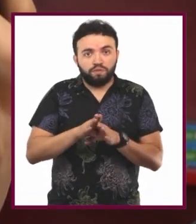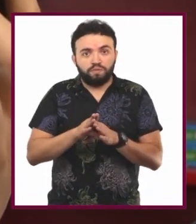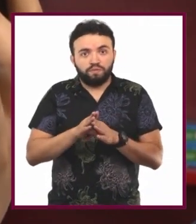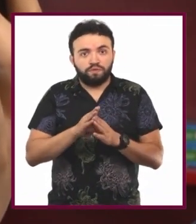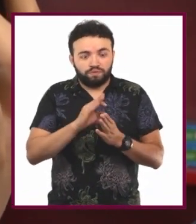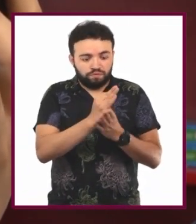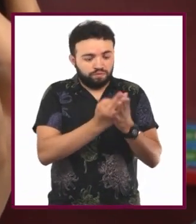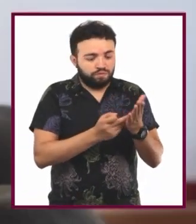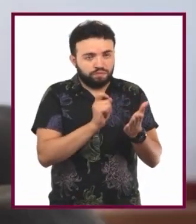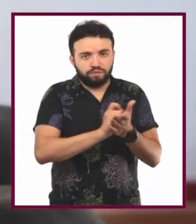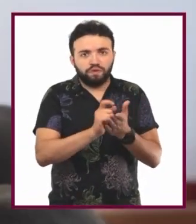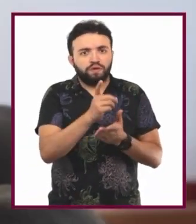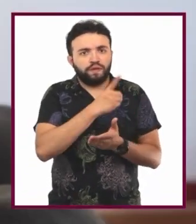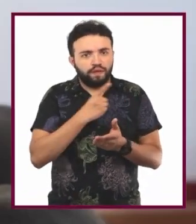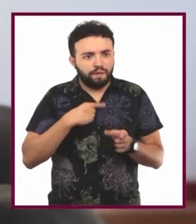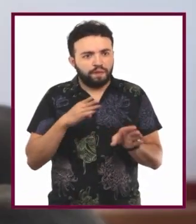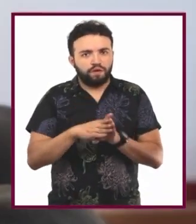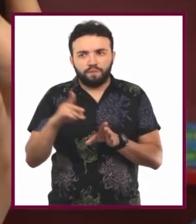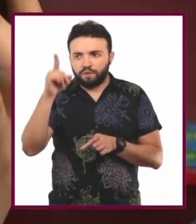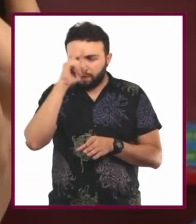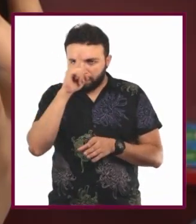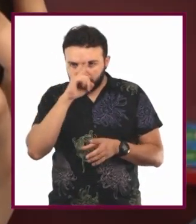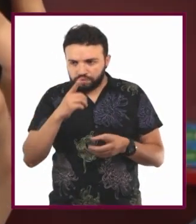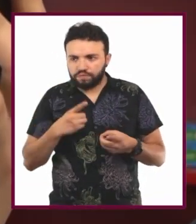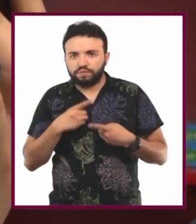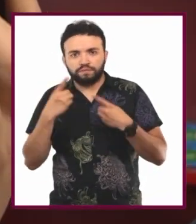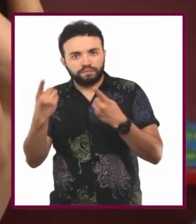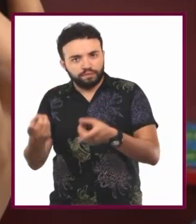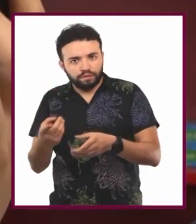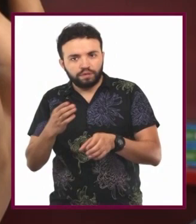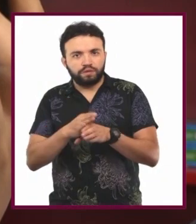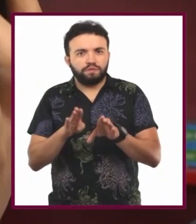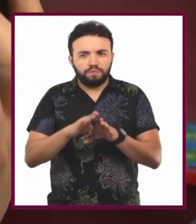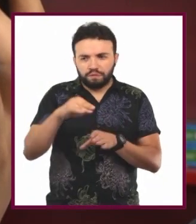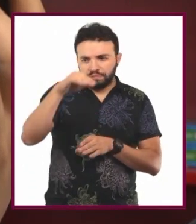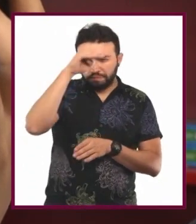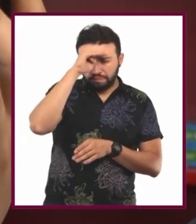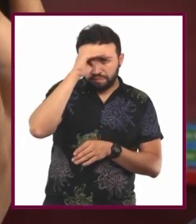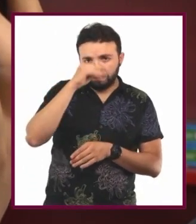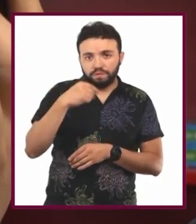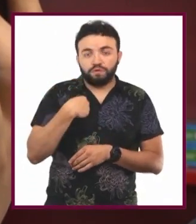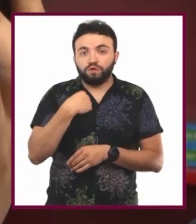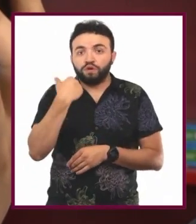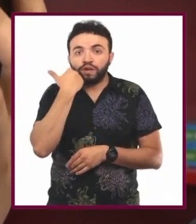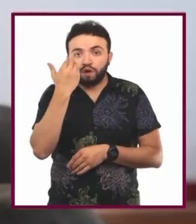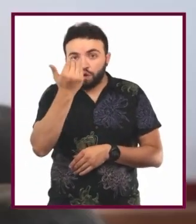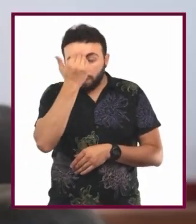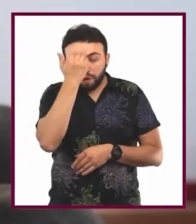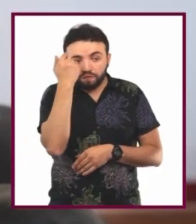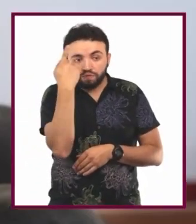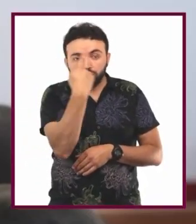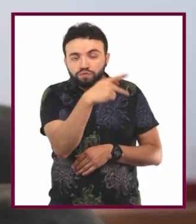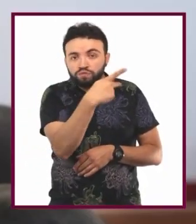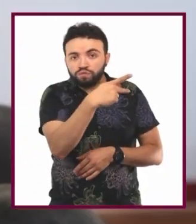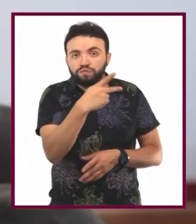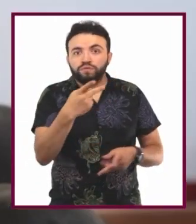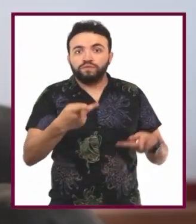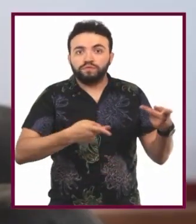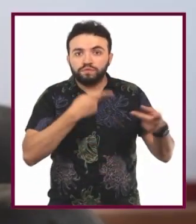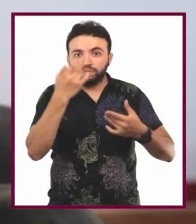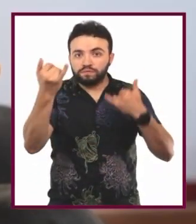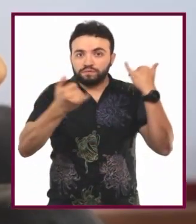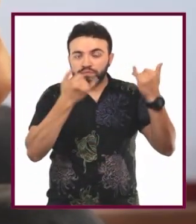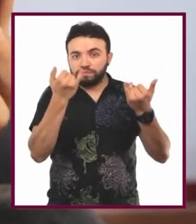Es necesario que las cuestiones, analices y critiques. Me interesa conocer tu propia postura acerca de los temas que estudiamos.